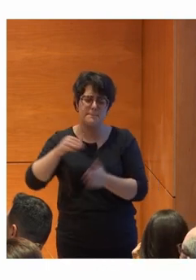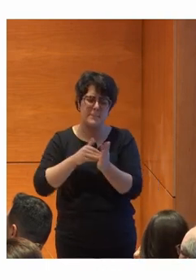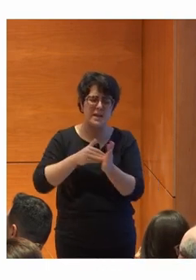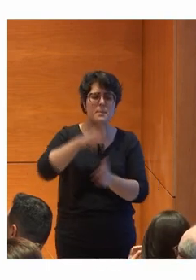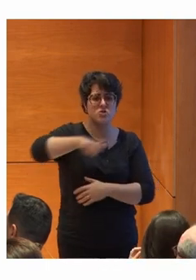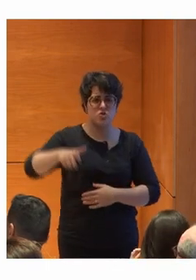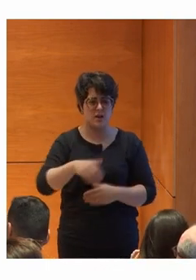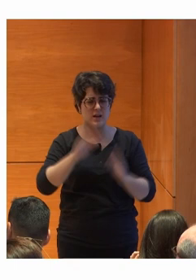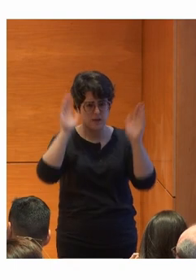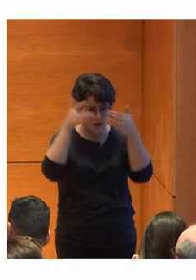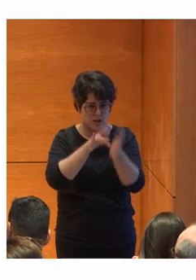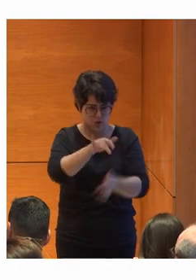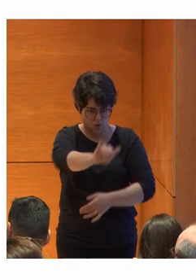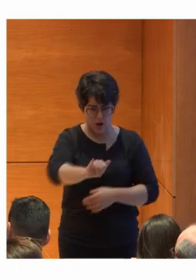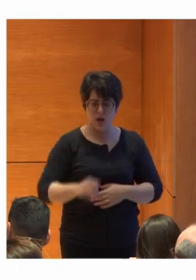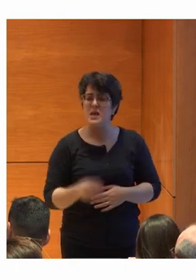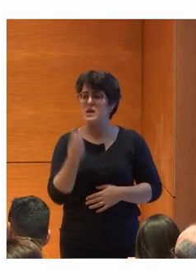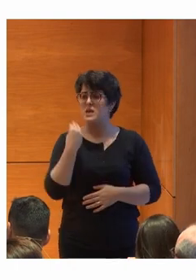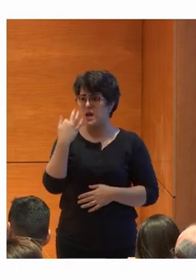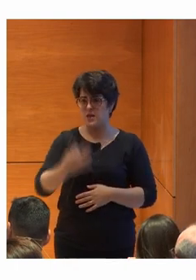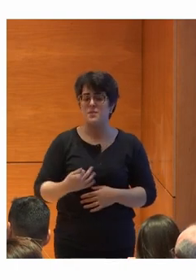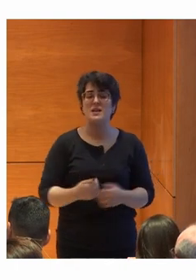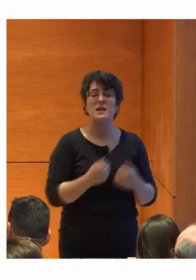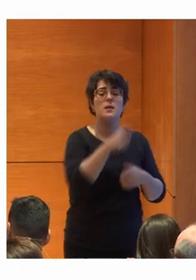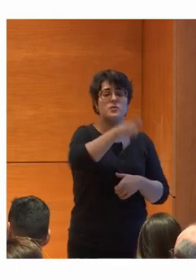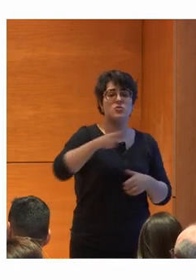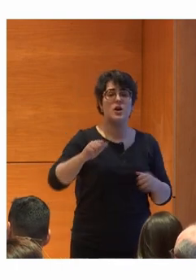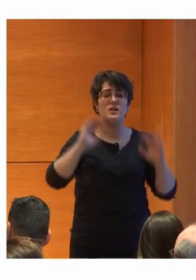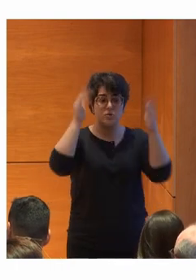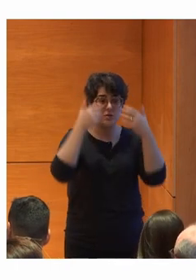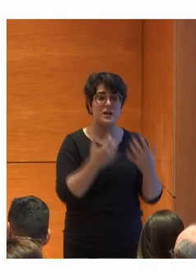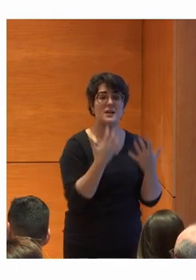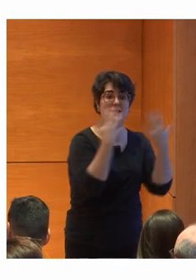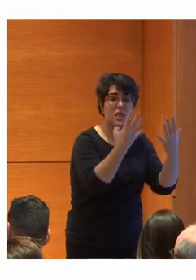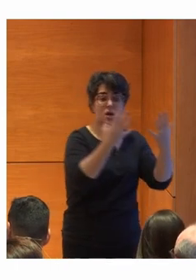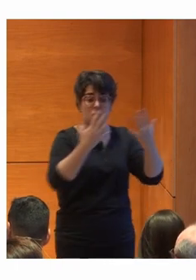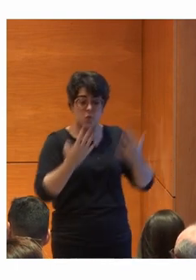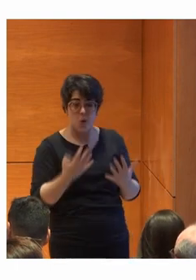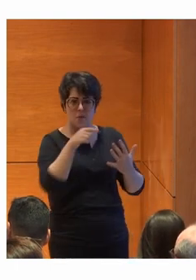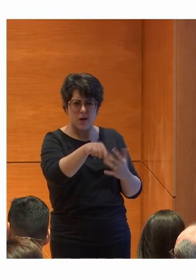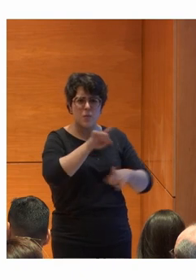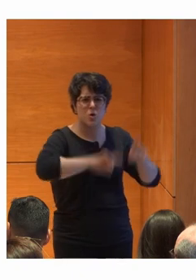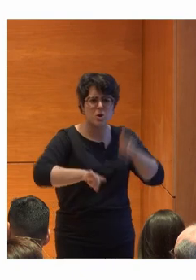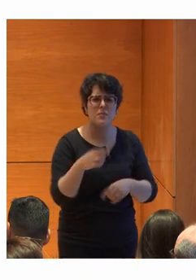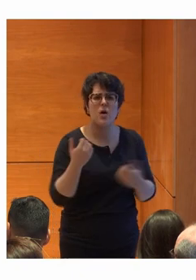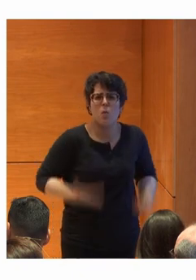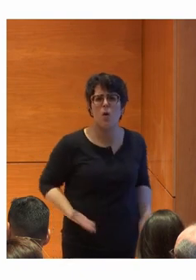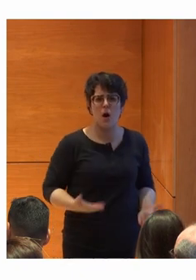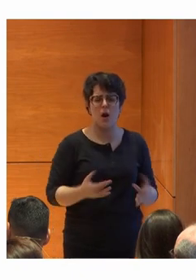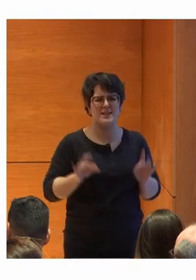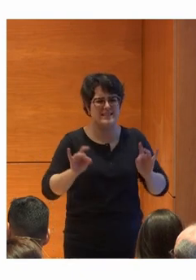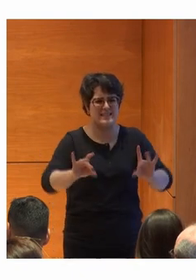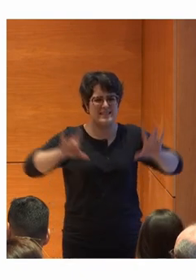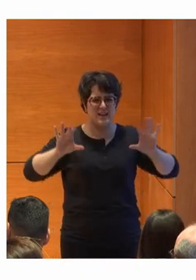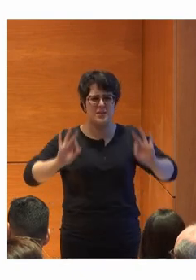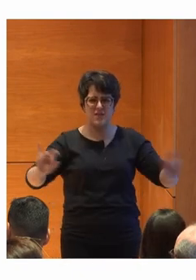También hemos conocido que 9 de cada 10 personas del espectro autista tienen un problema de hipersensibilidad